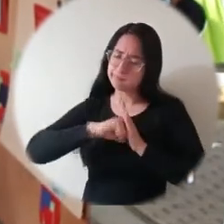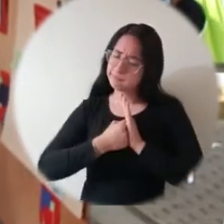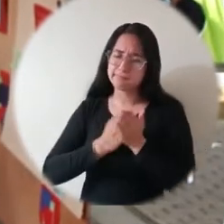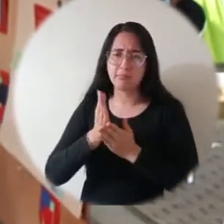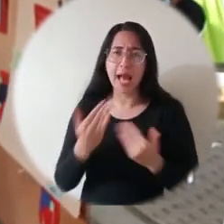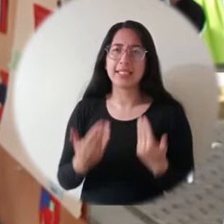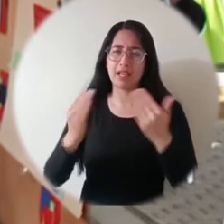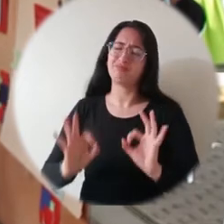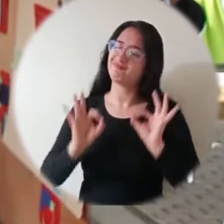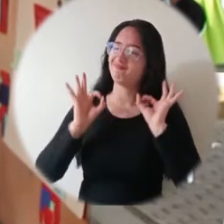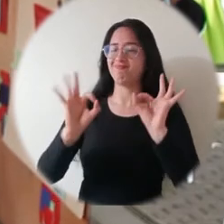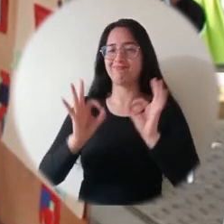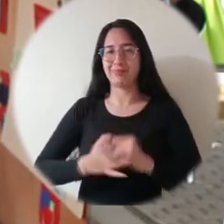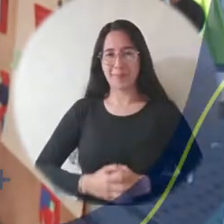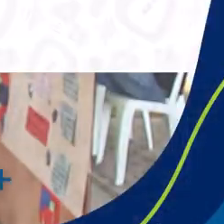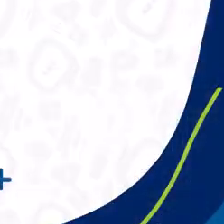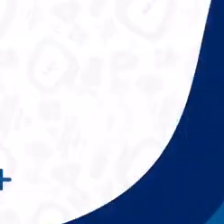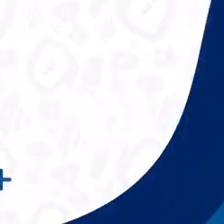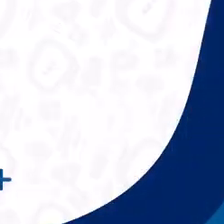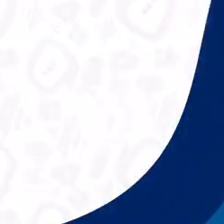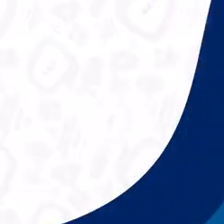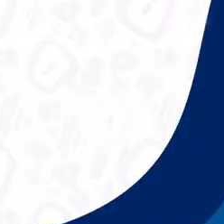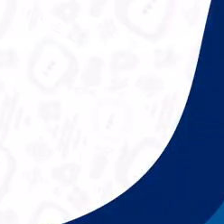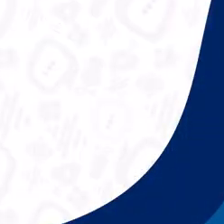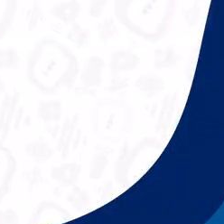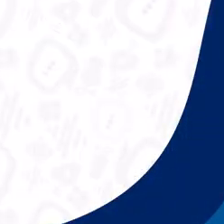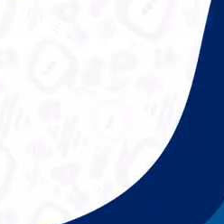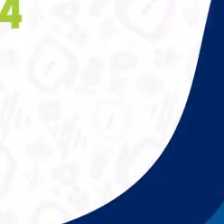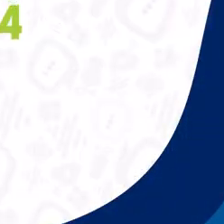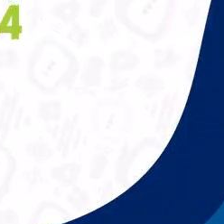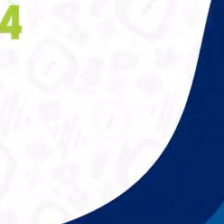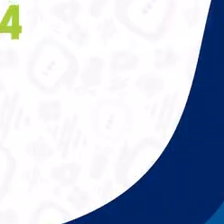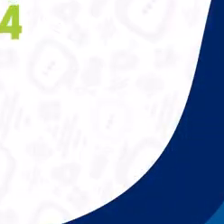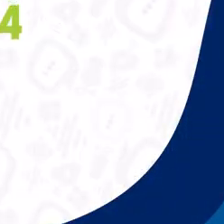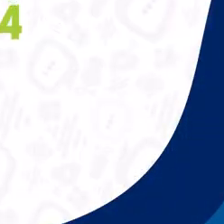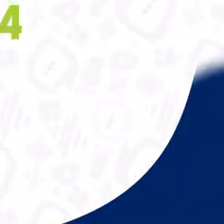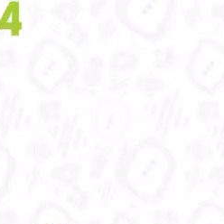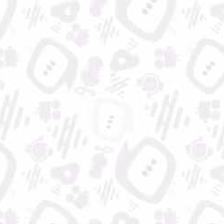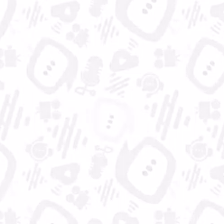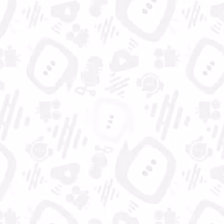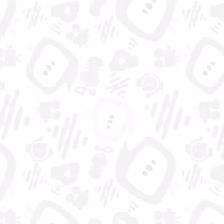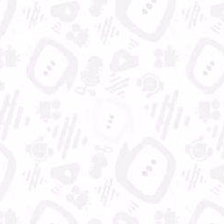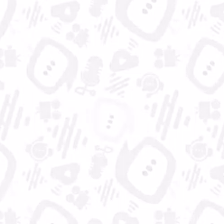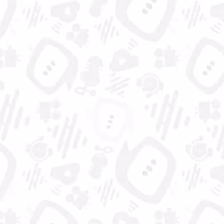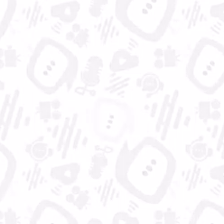olvida y son experiencias que nos marcan. Universidad del Magdalena, aún más incluyente e innovadora.